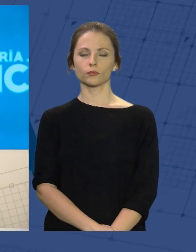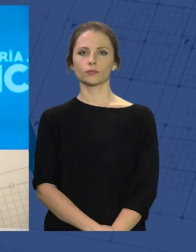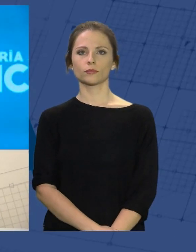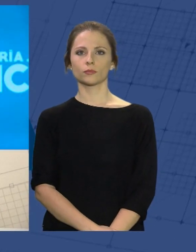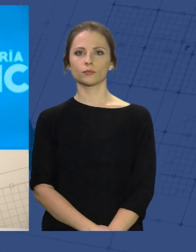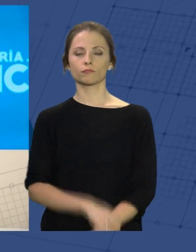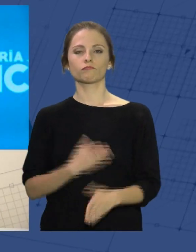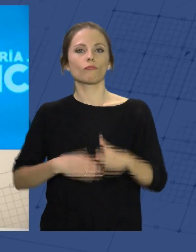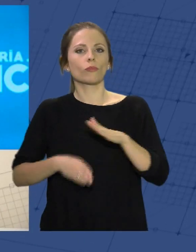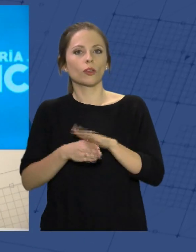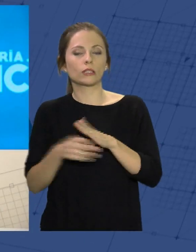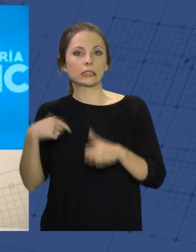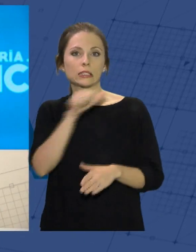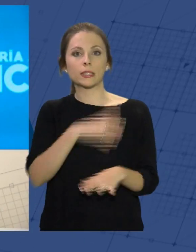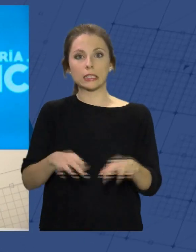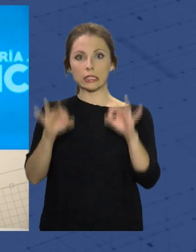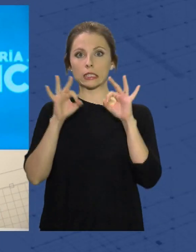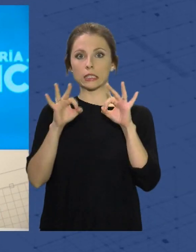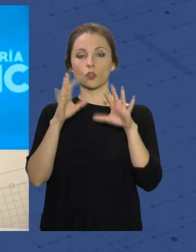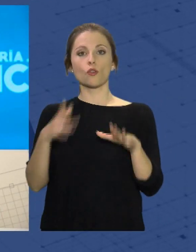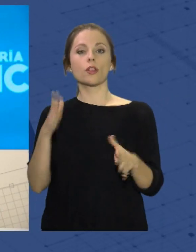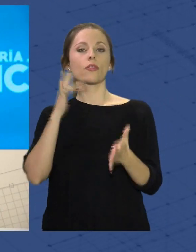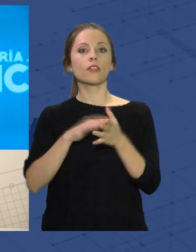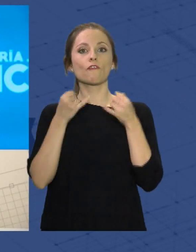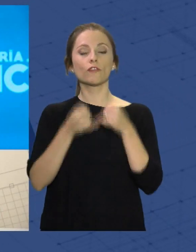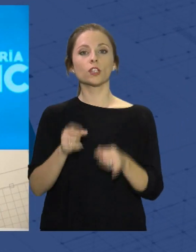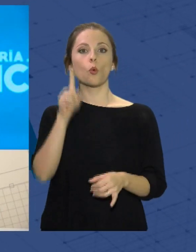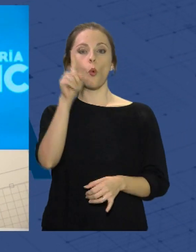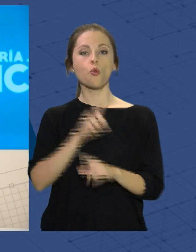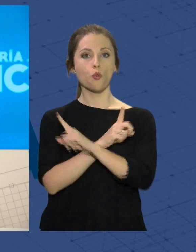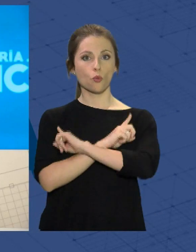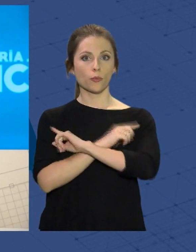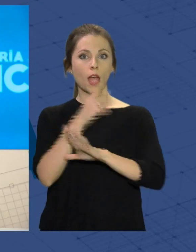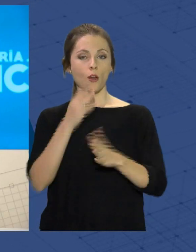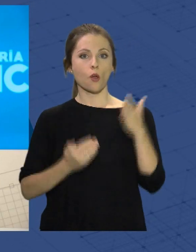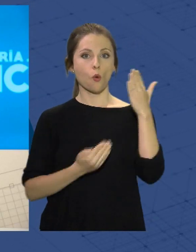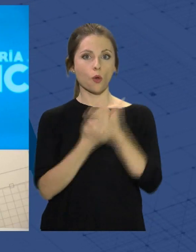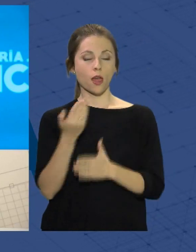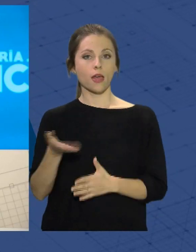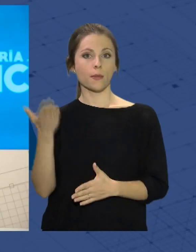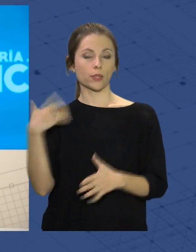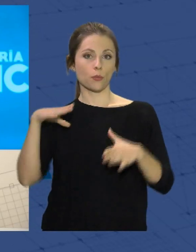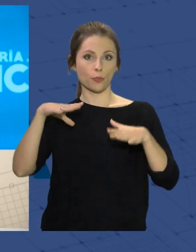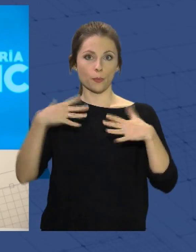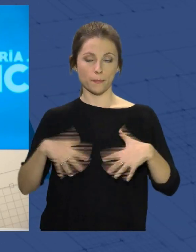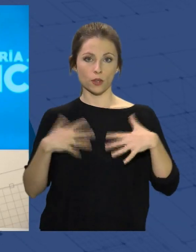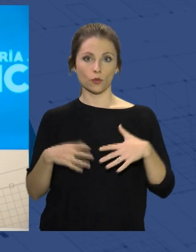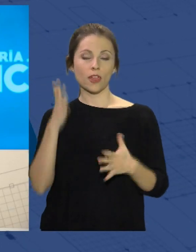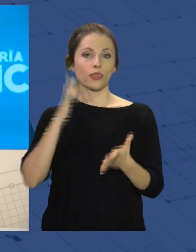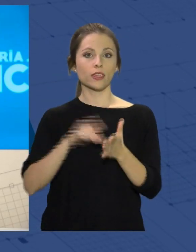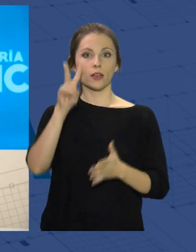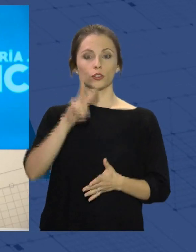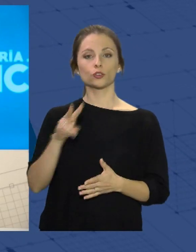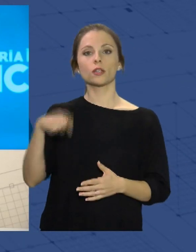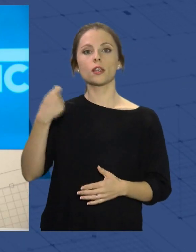Y seguimos con esta semana especial, con el festivo del 1 de noviembre. Vamos ahora con la jornada del miércoles, día 2, en la que el